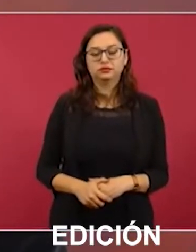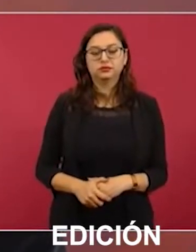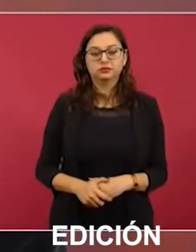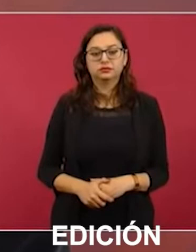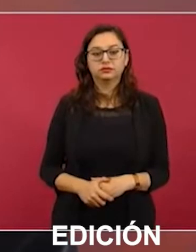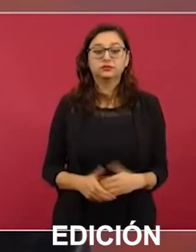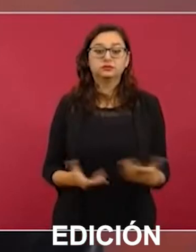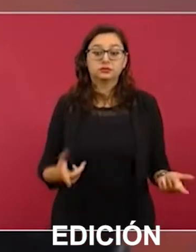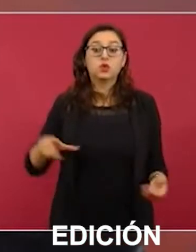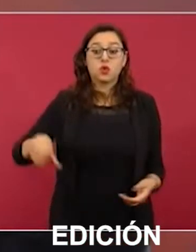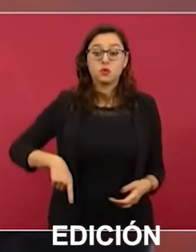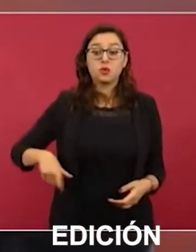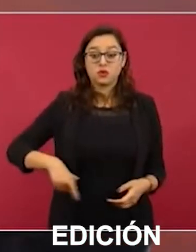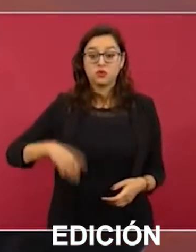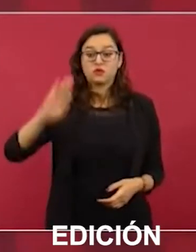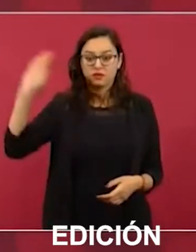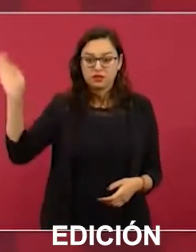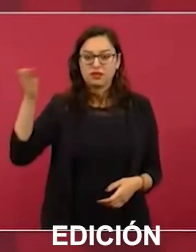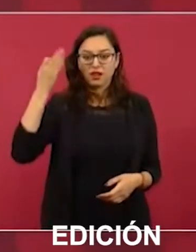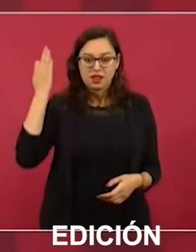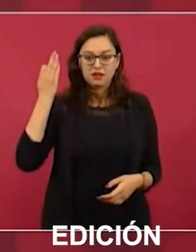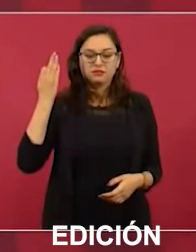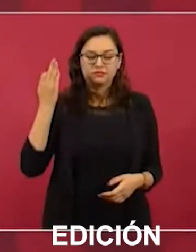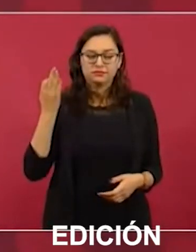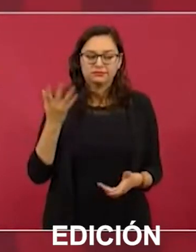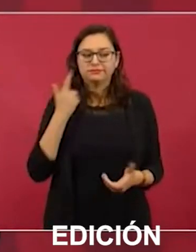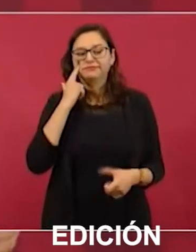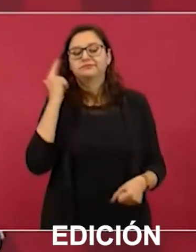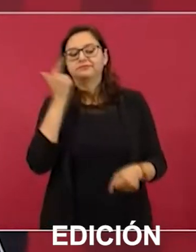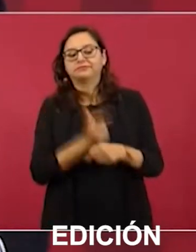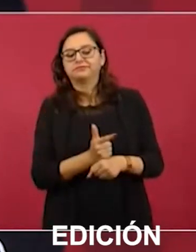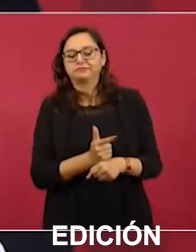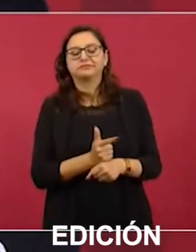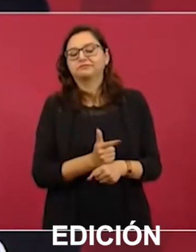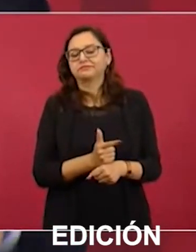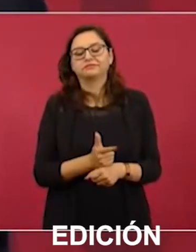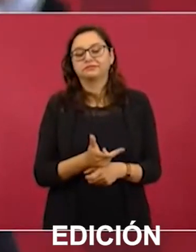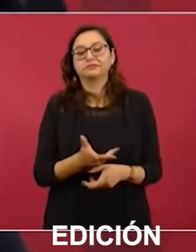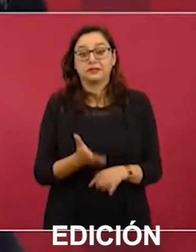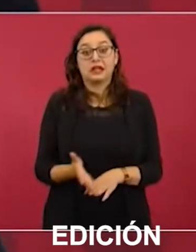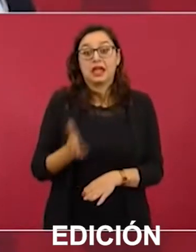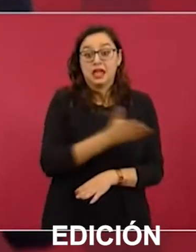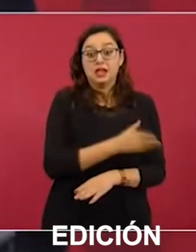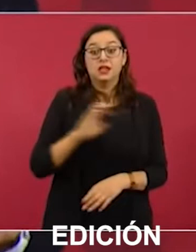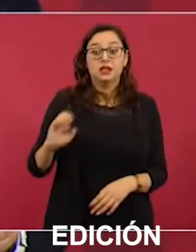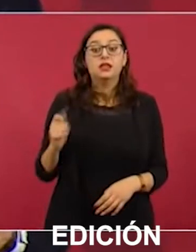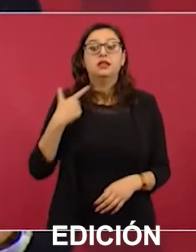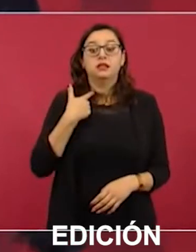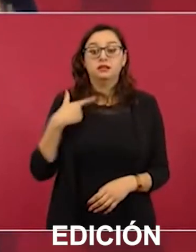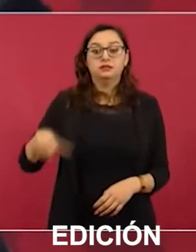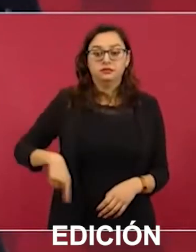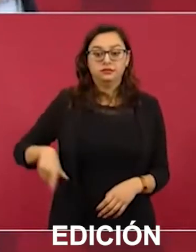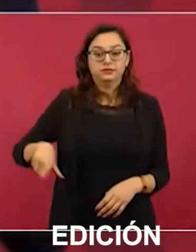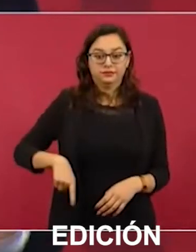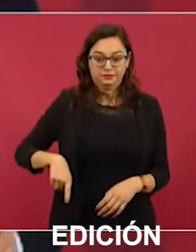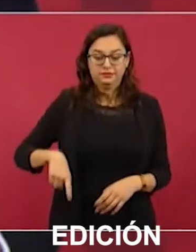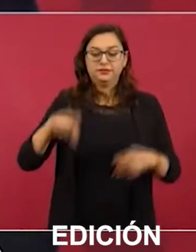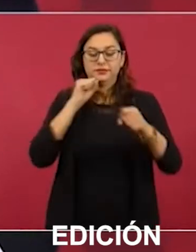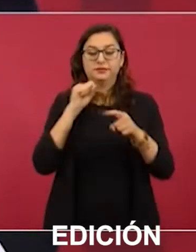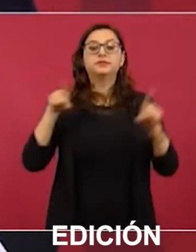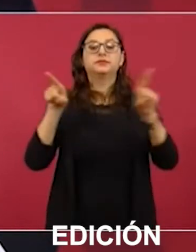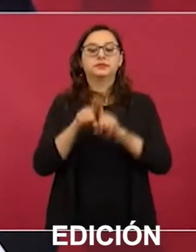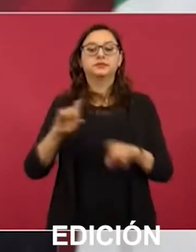entendió el gobierno federal desde el sexenio anterior. Y el mismo gobierno del estado, los que estaban